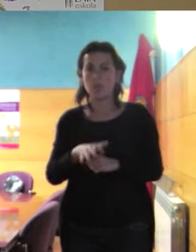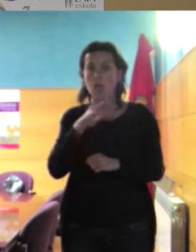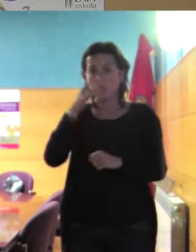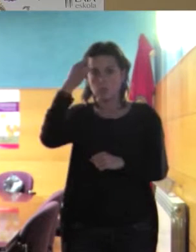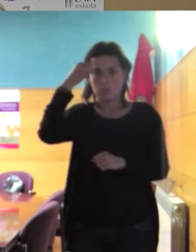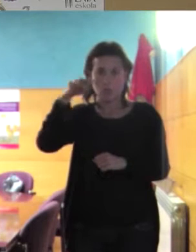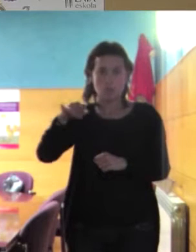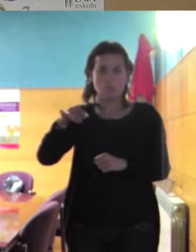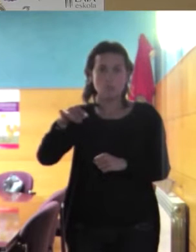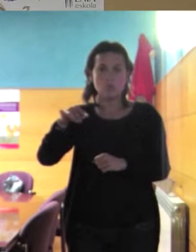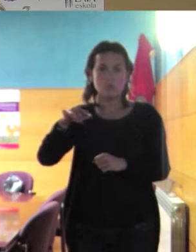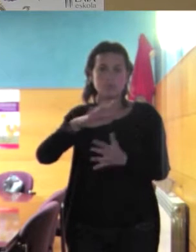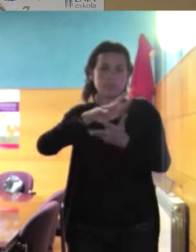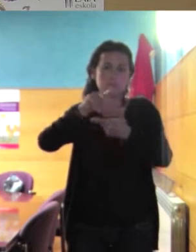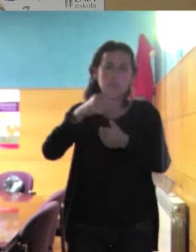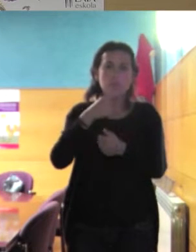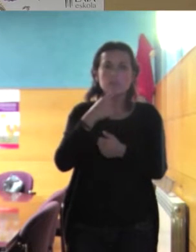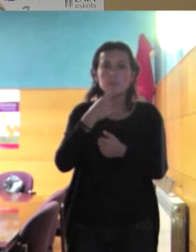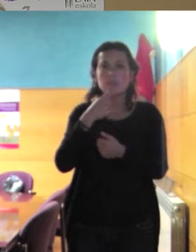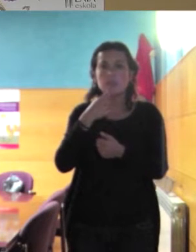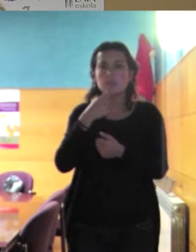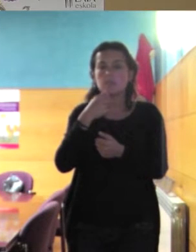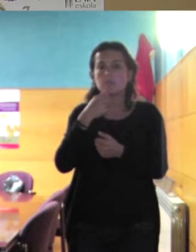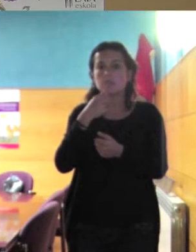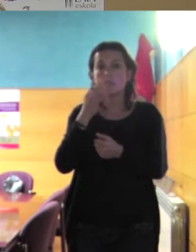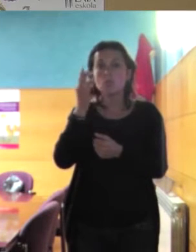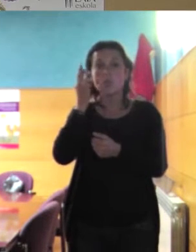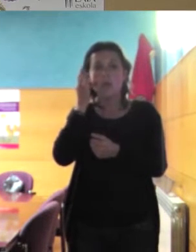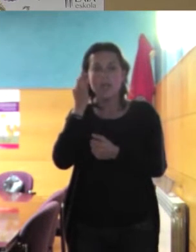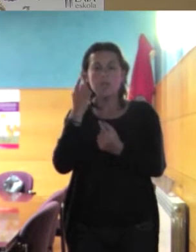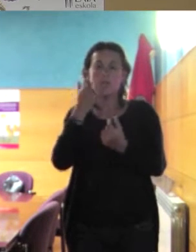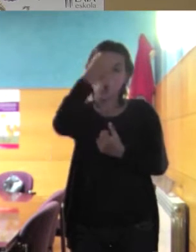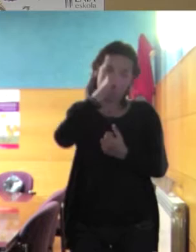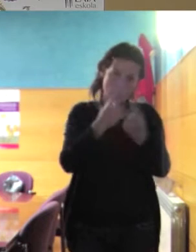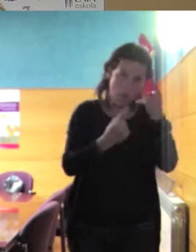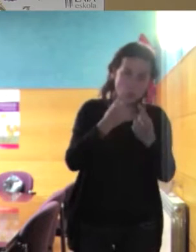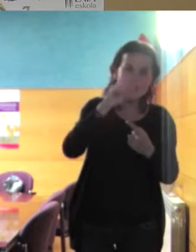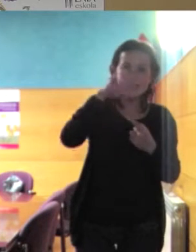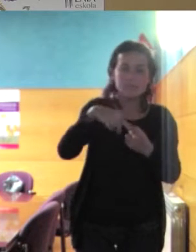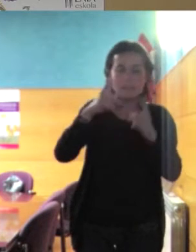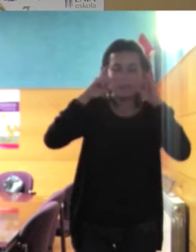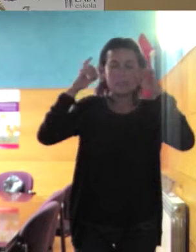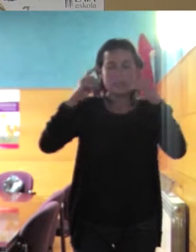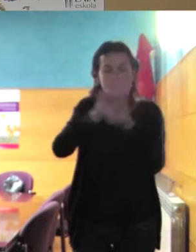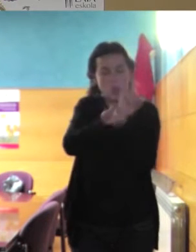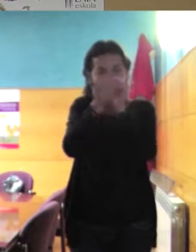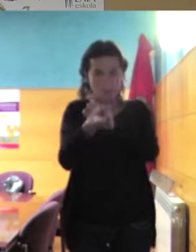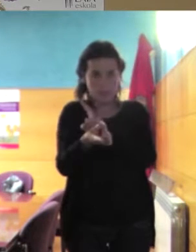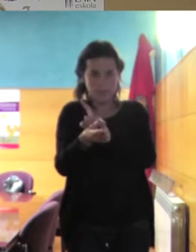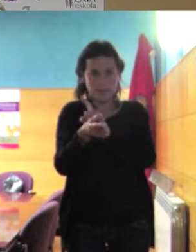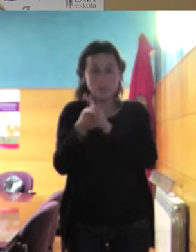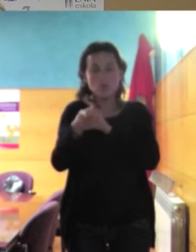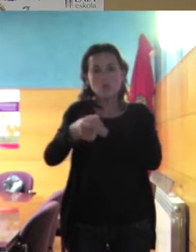mujeres muchas mujeres y algunos hombres que están intentando mover esto este es un patriarcado de imposición